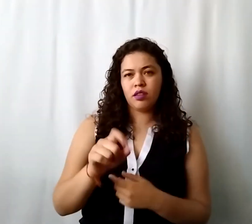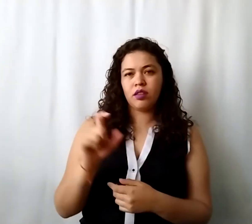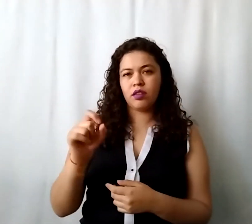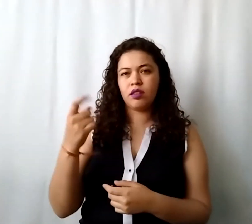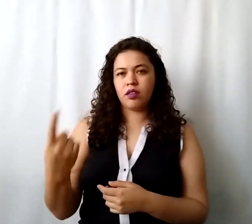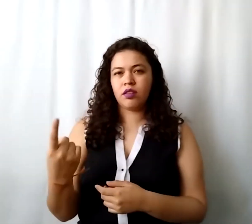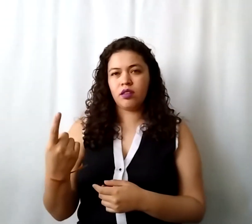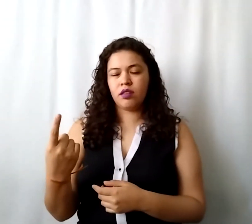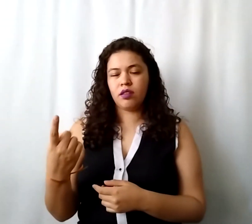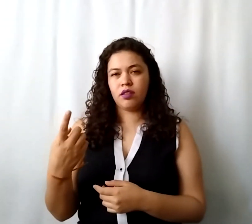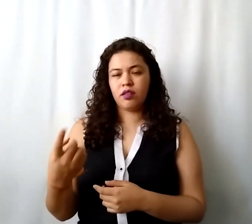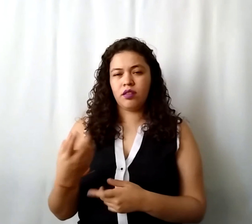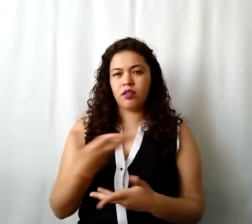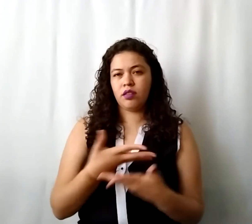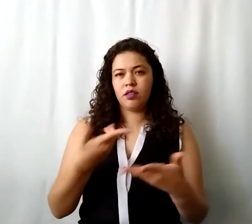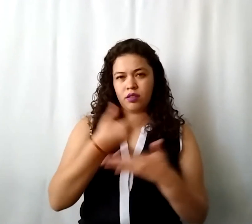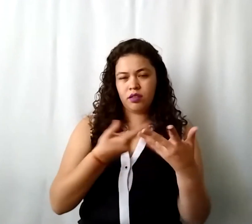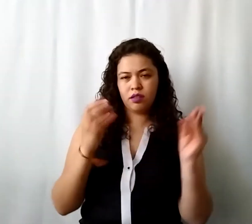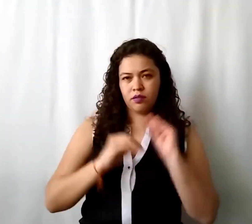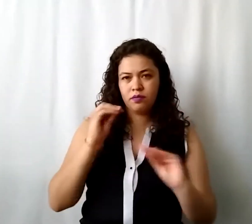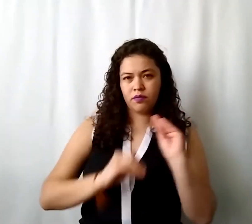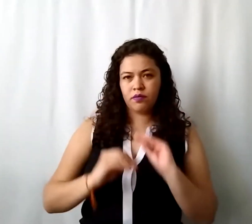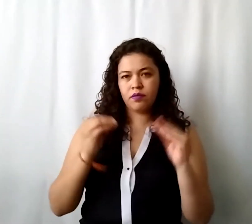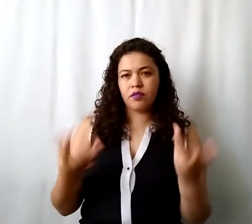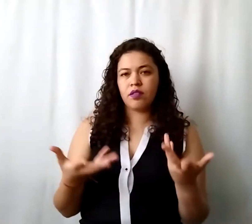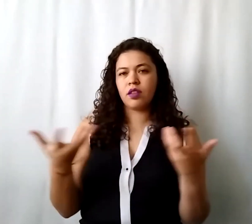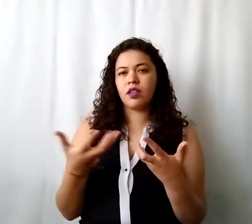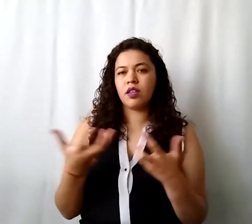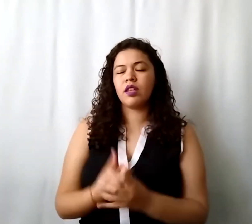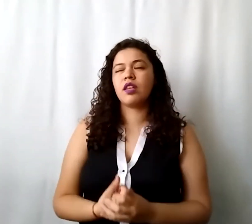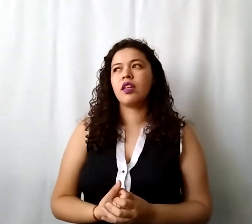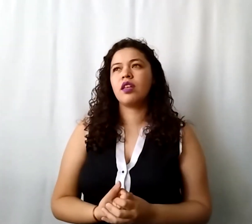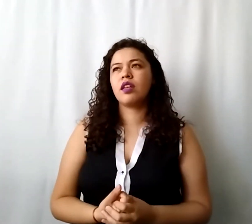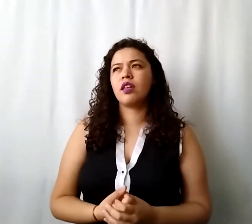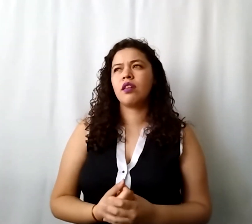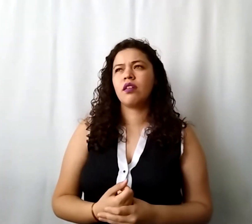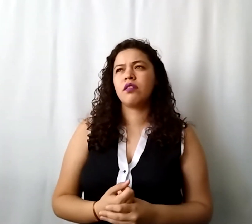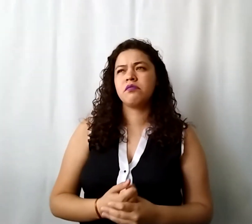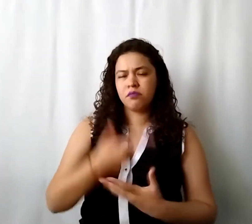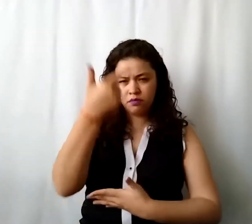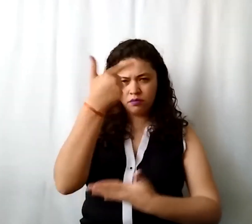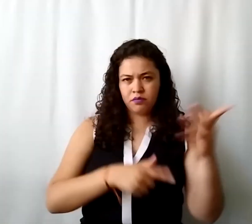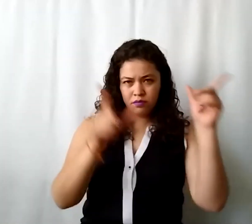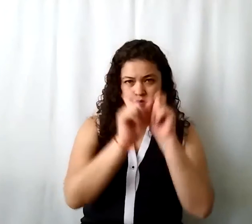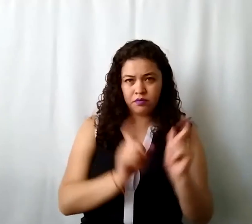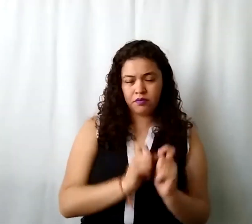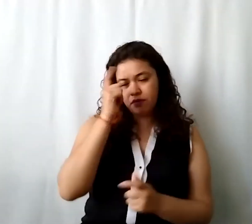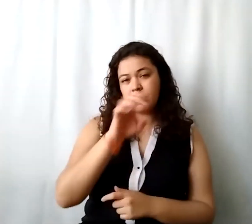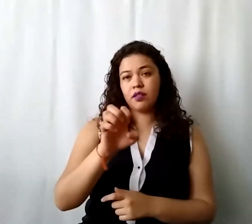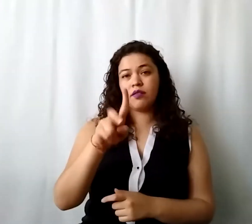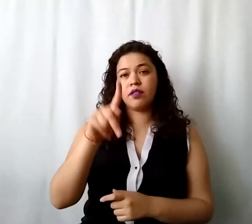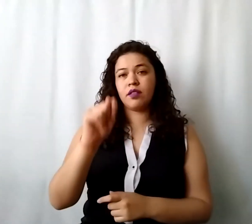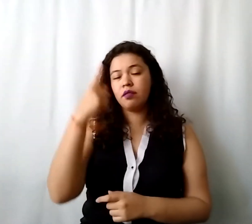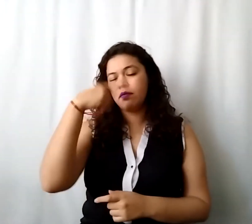catálogo de cuentas ahorita se está trabajando se hizo la reducción de las cuentas para ahorita para el EBT para que puedan